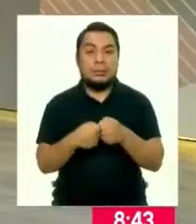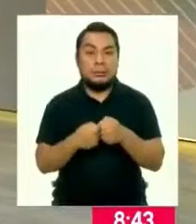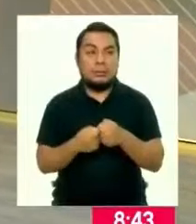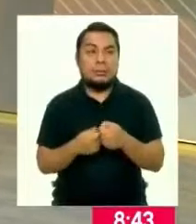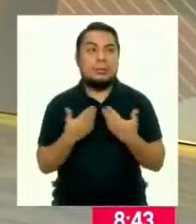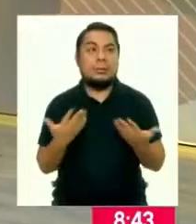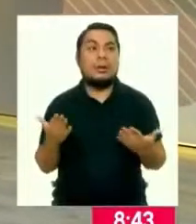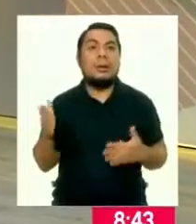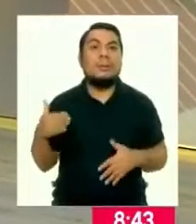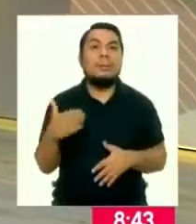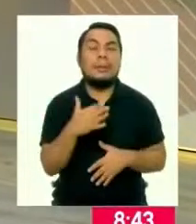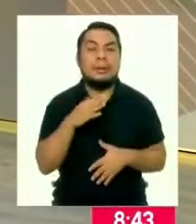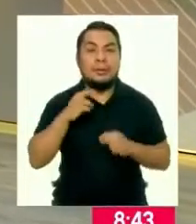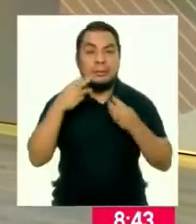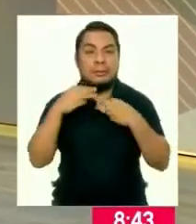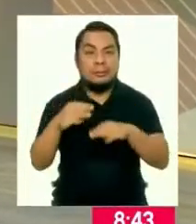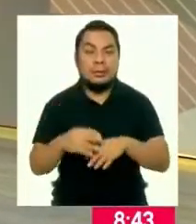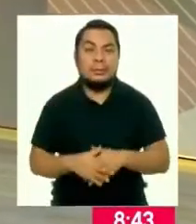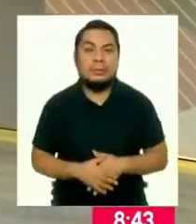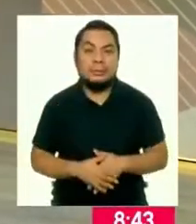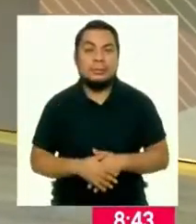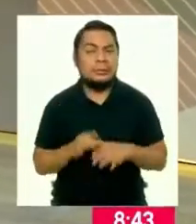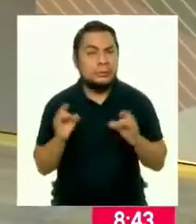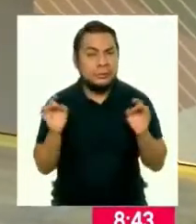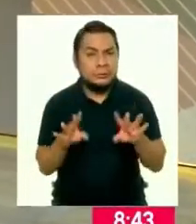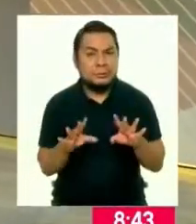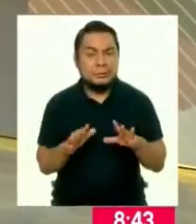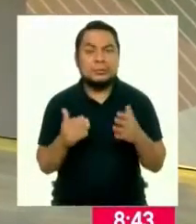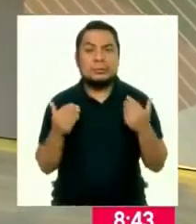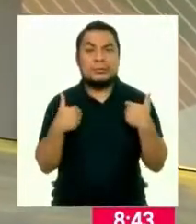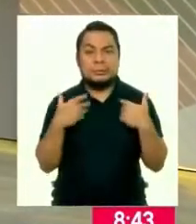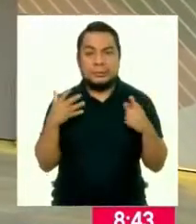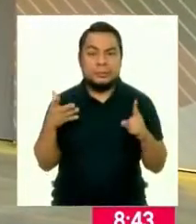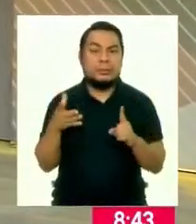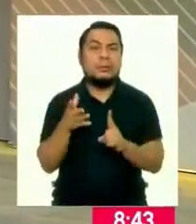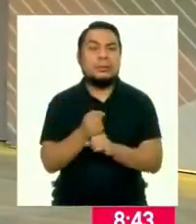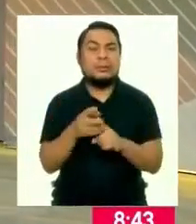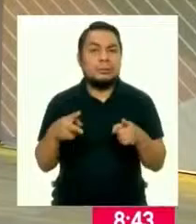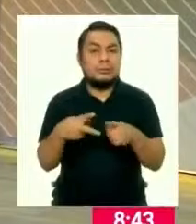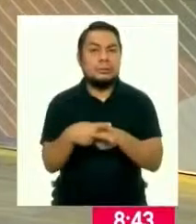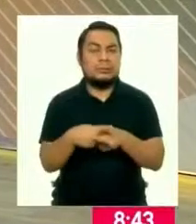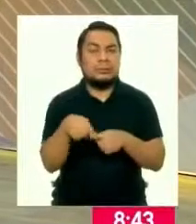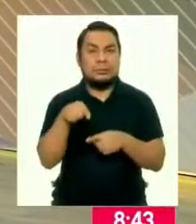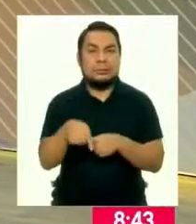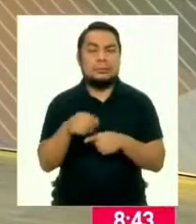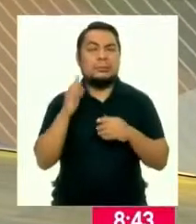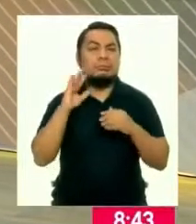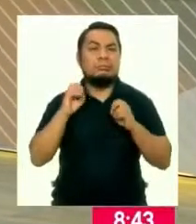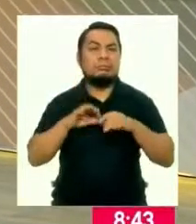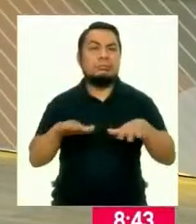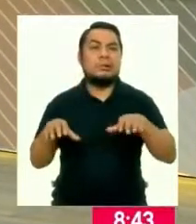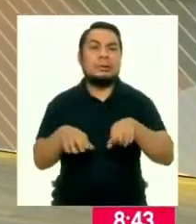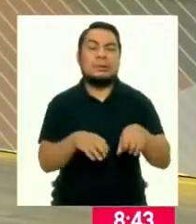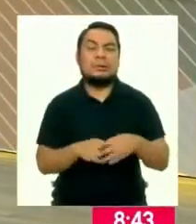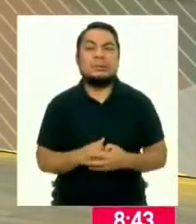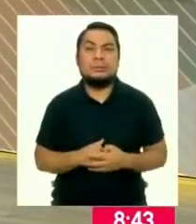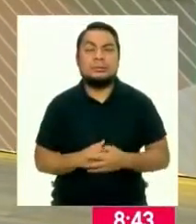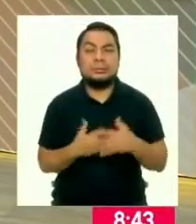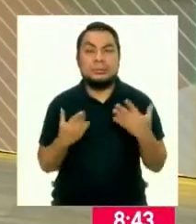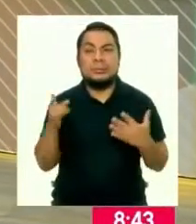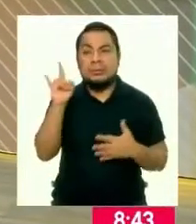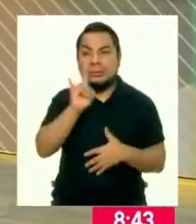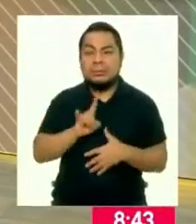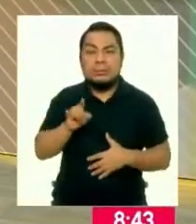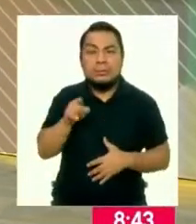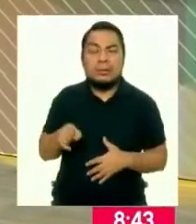que peces en el mar. Es terrible. Así que tenemos que detener cuanto antes esta contaminación que venimos haciendo con el